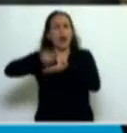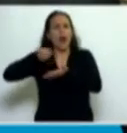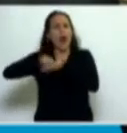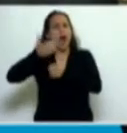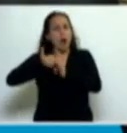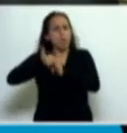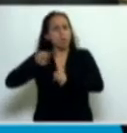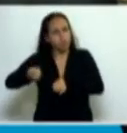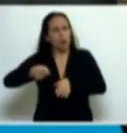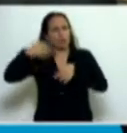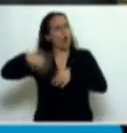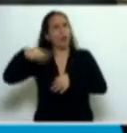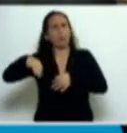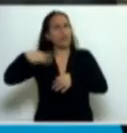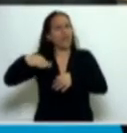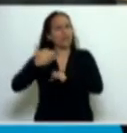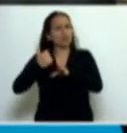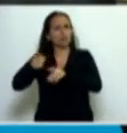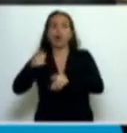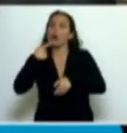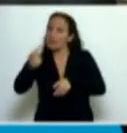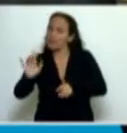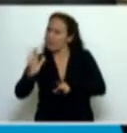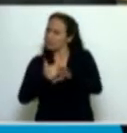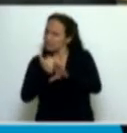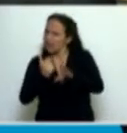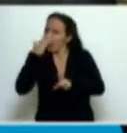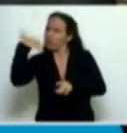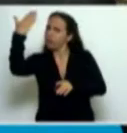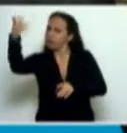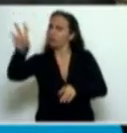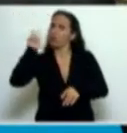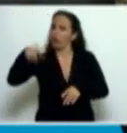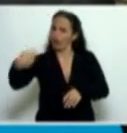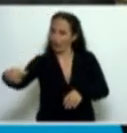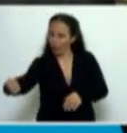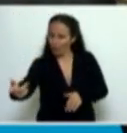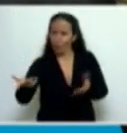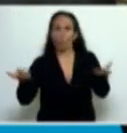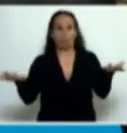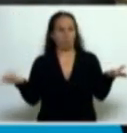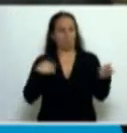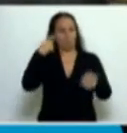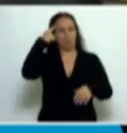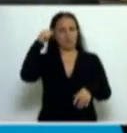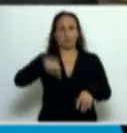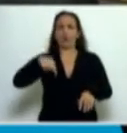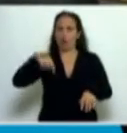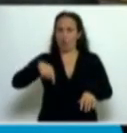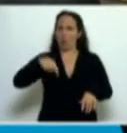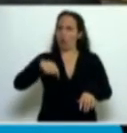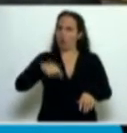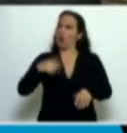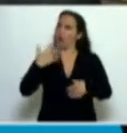sobre los que se le prometieron haberes futuros. De manera que me parece que eso merecería hoy en día